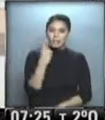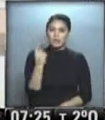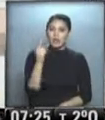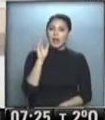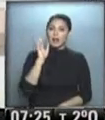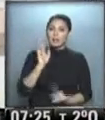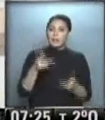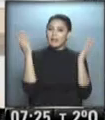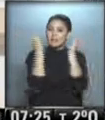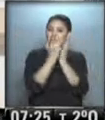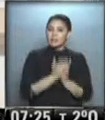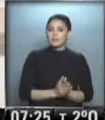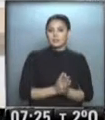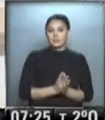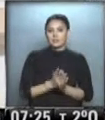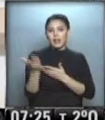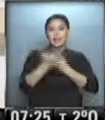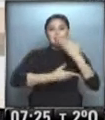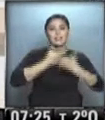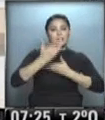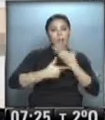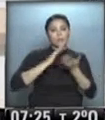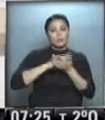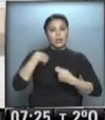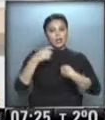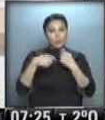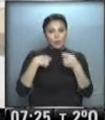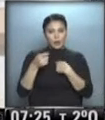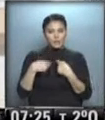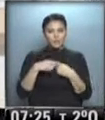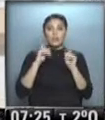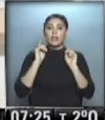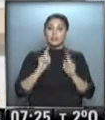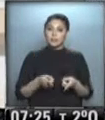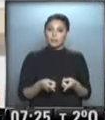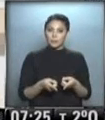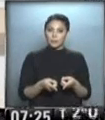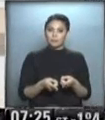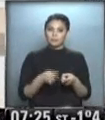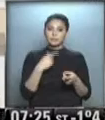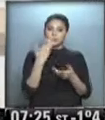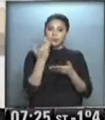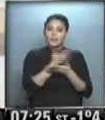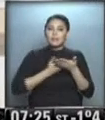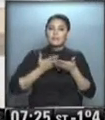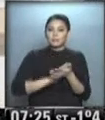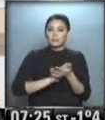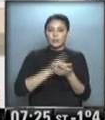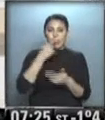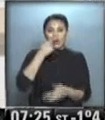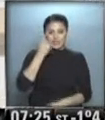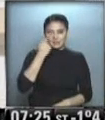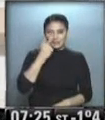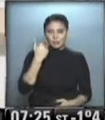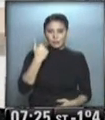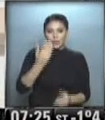marco también se analizaron aspectos del intercambio comercial y se convirtió y se combinó en el interés